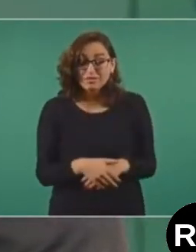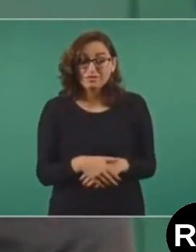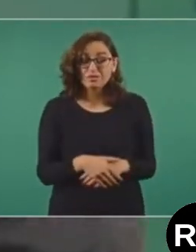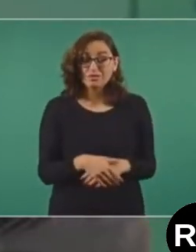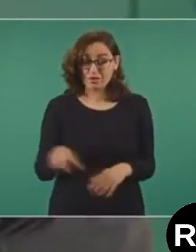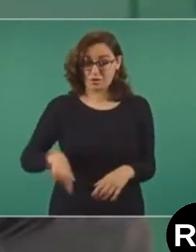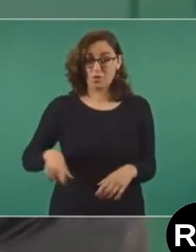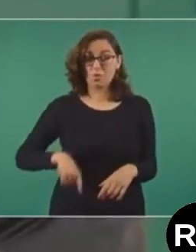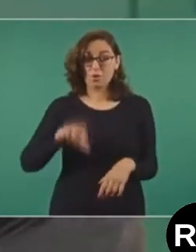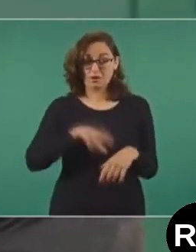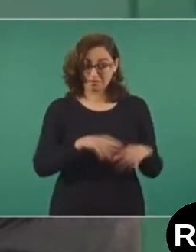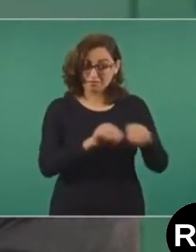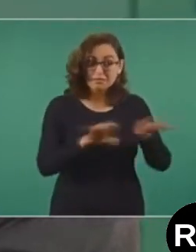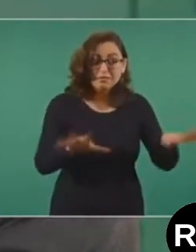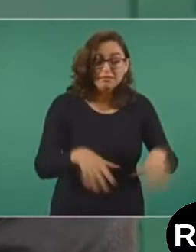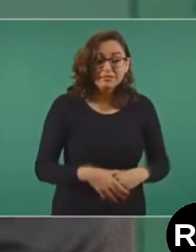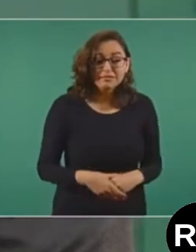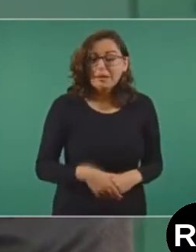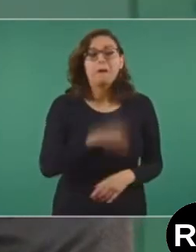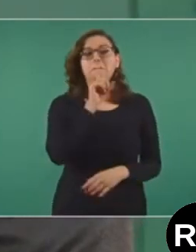¿Y por qué con la maestra Delfina?